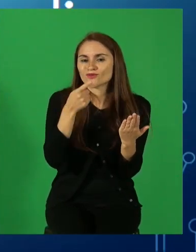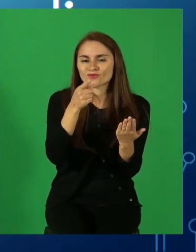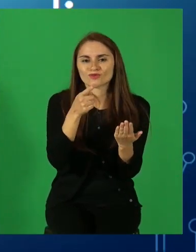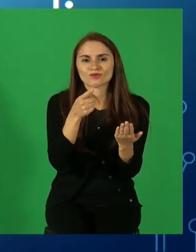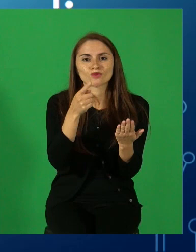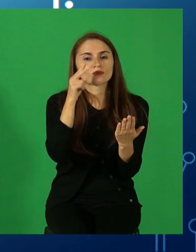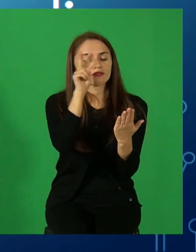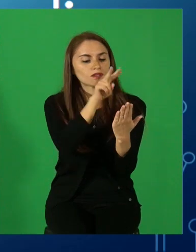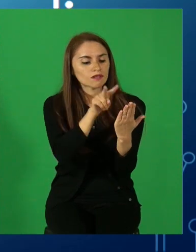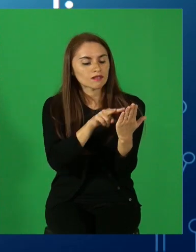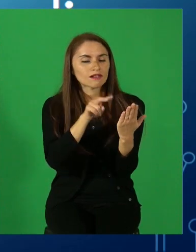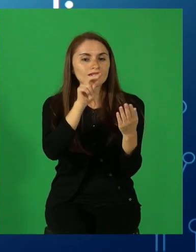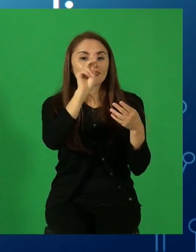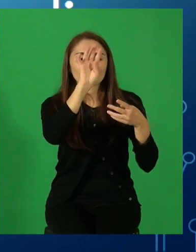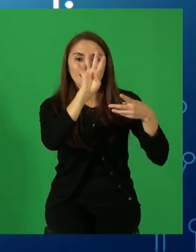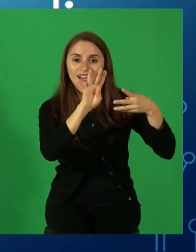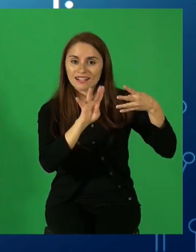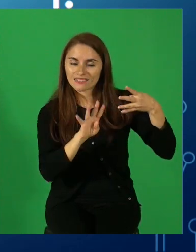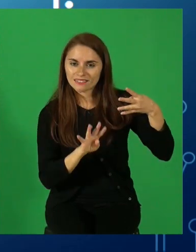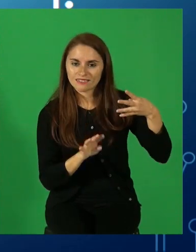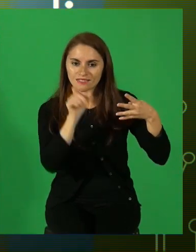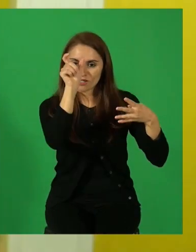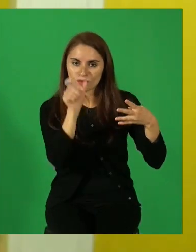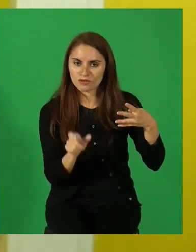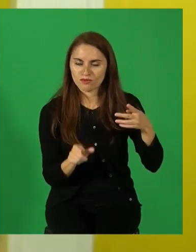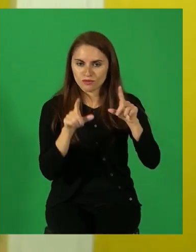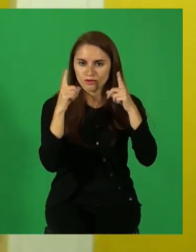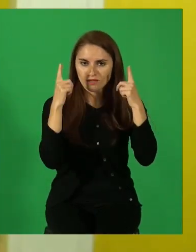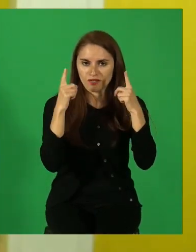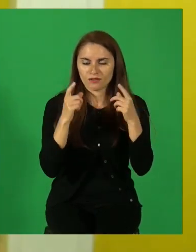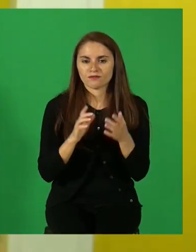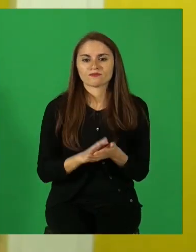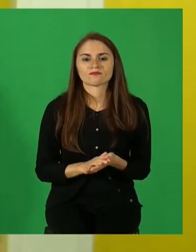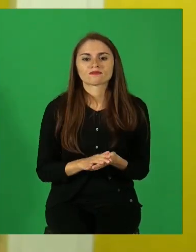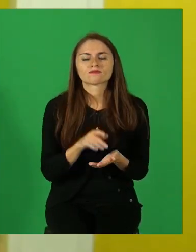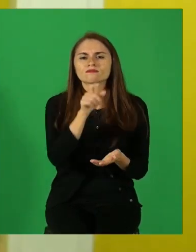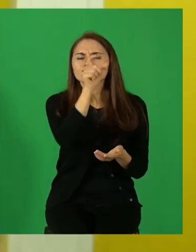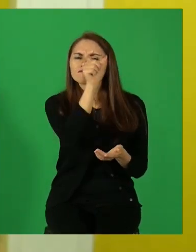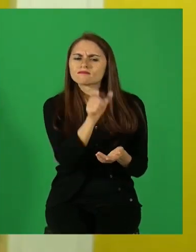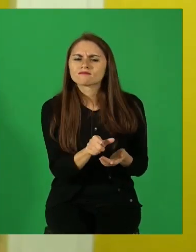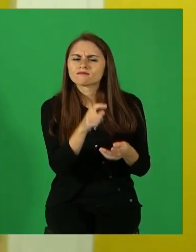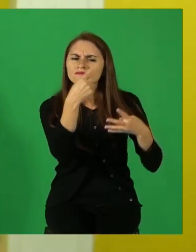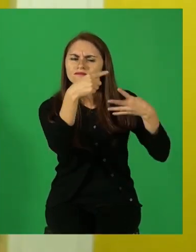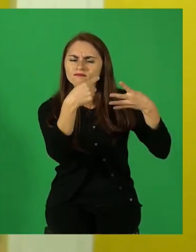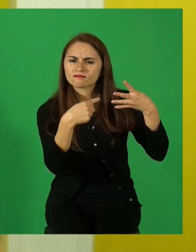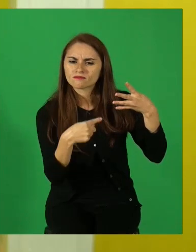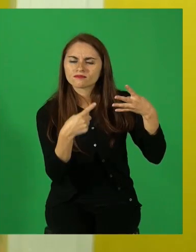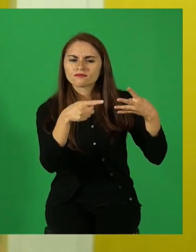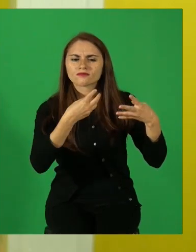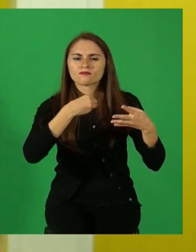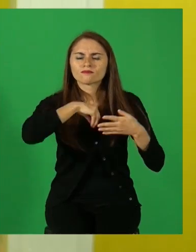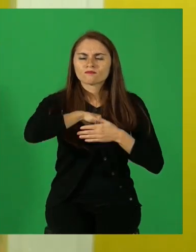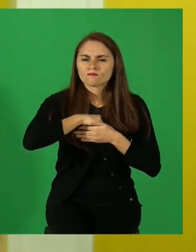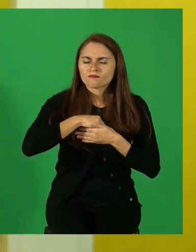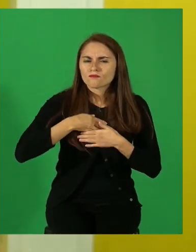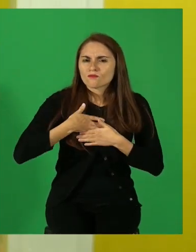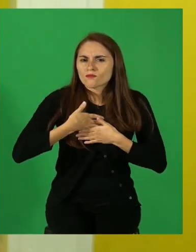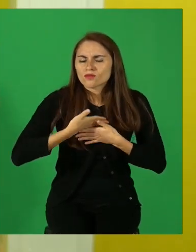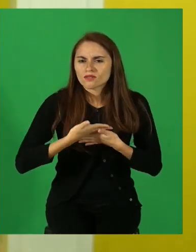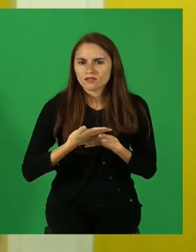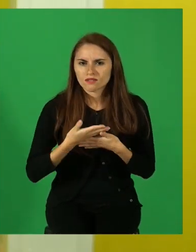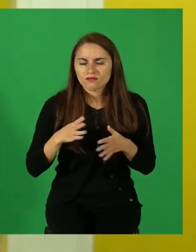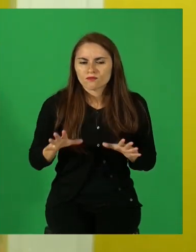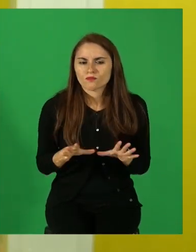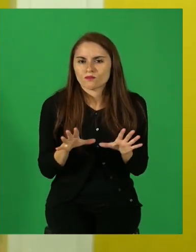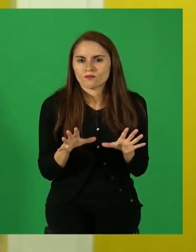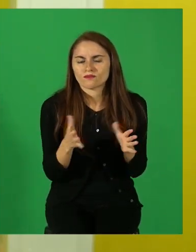comprender las características de los personajes, cómo se realizan ellos y los motivos que guían las acciones que